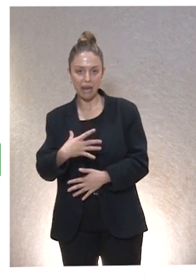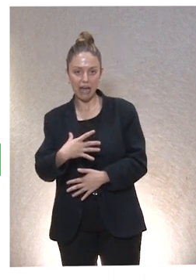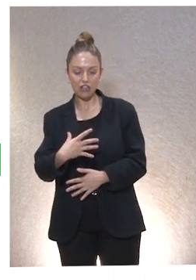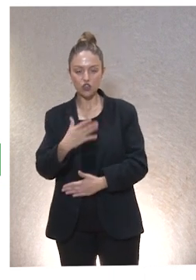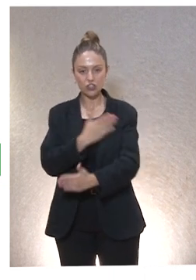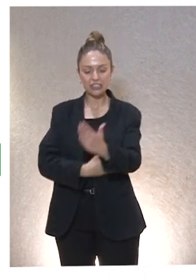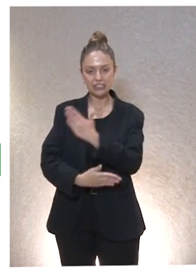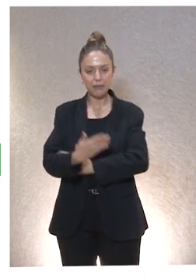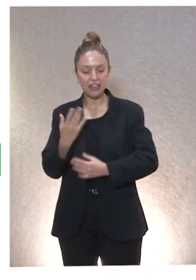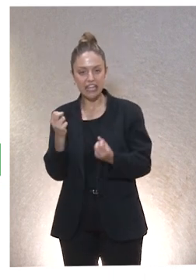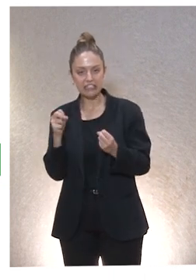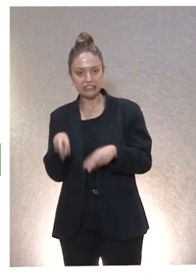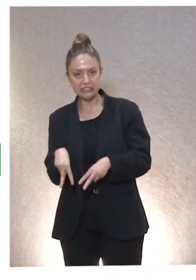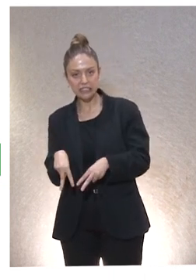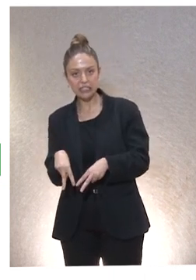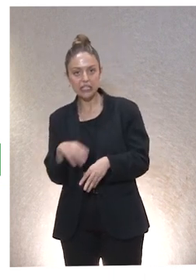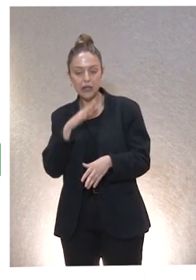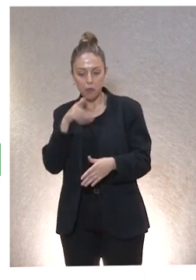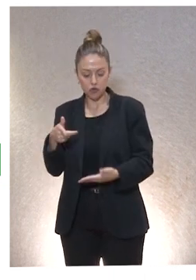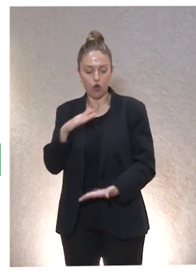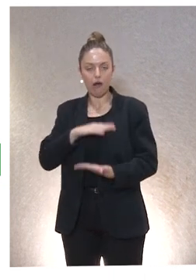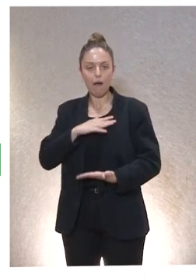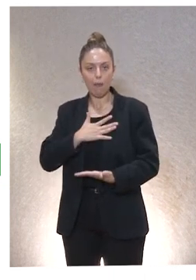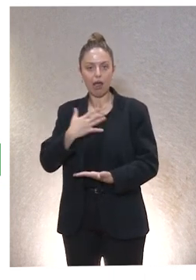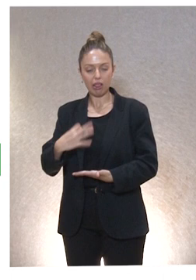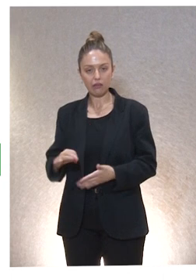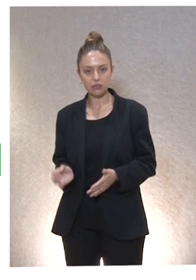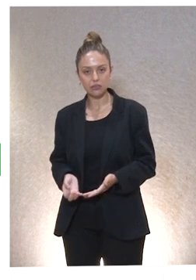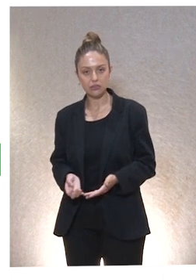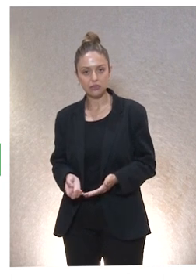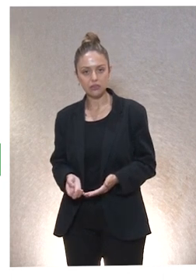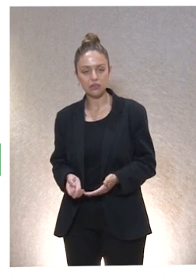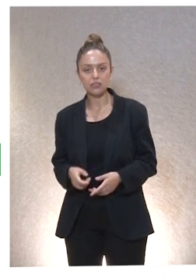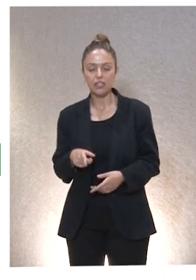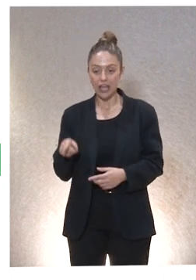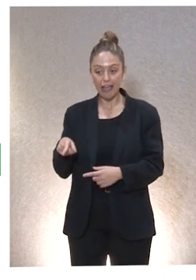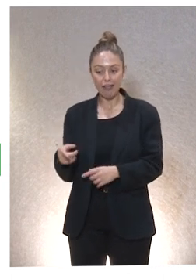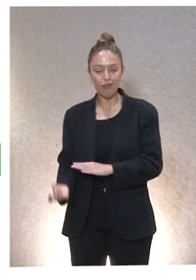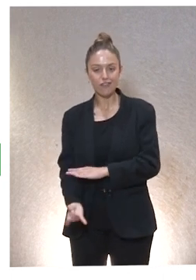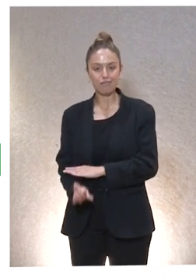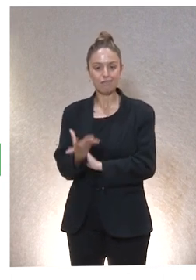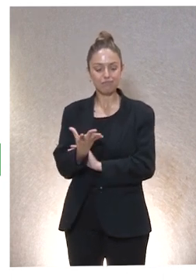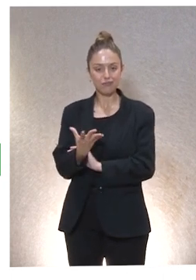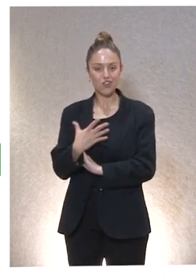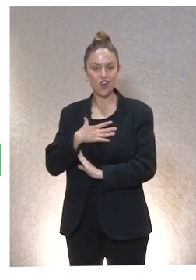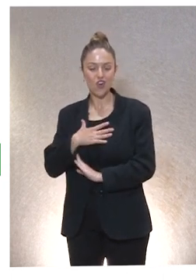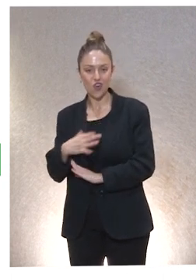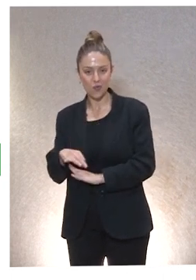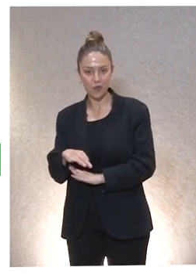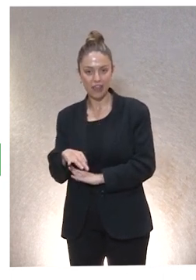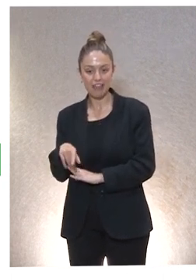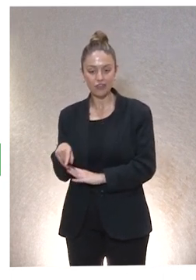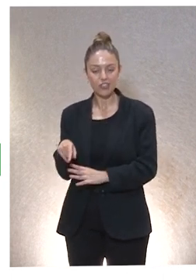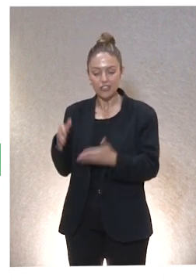discapacidades, porque claro, son plenamente capaces, no sé qué y tal. Esos salen a la superficie, se contempla a ese tipo de